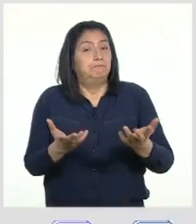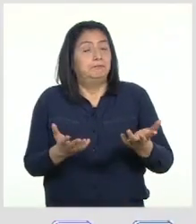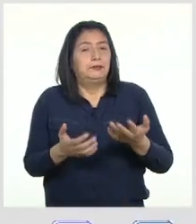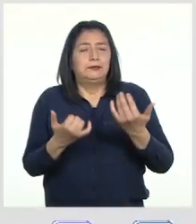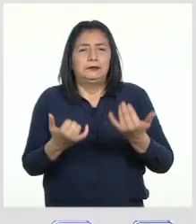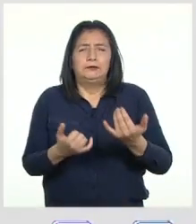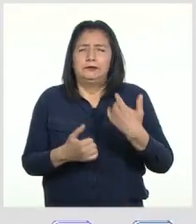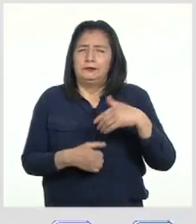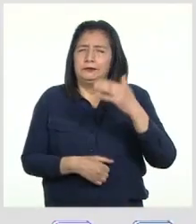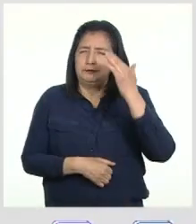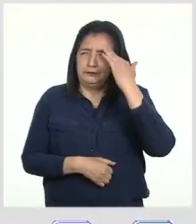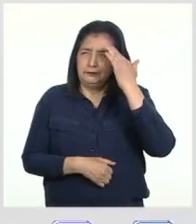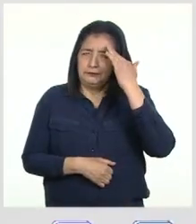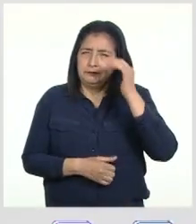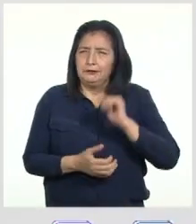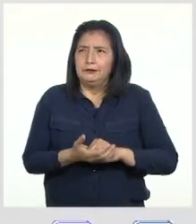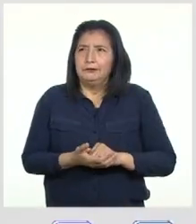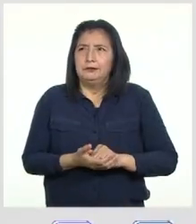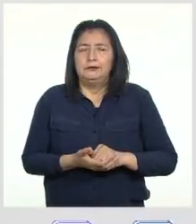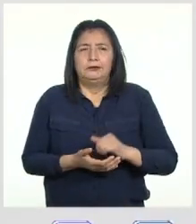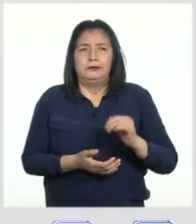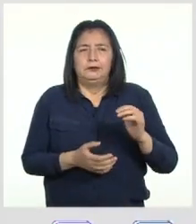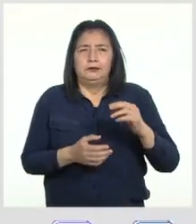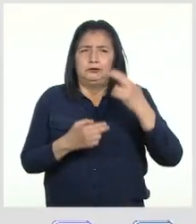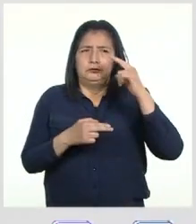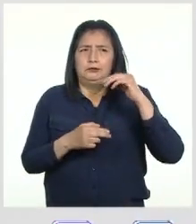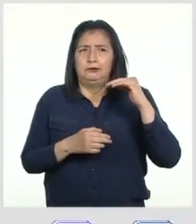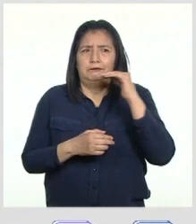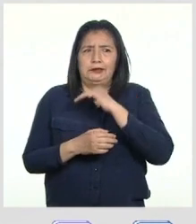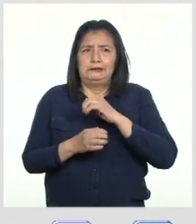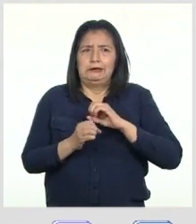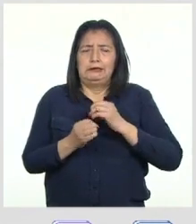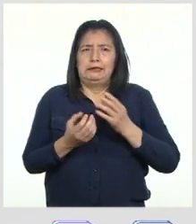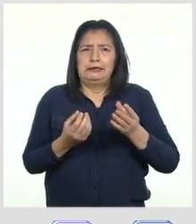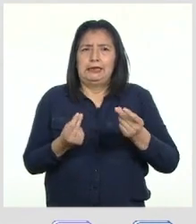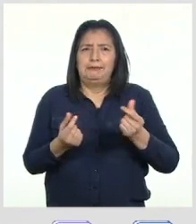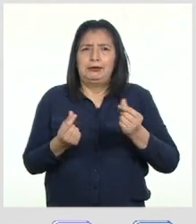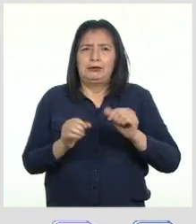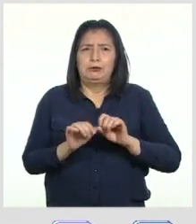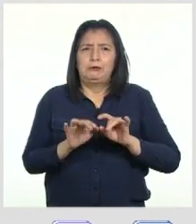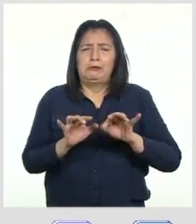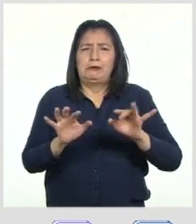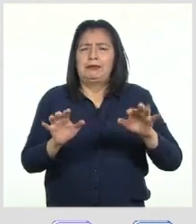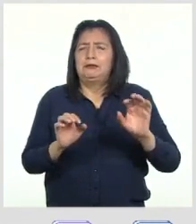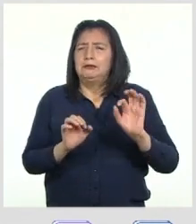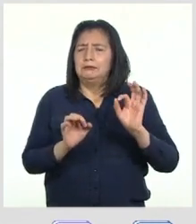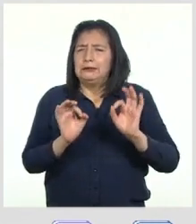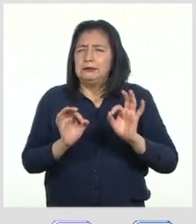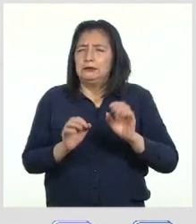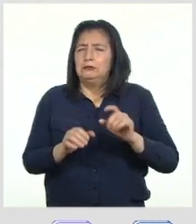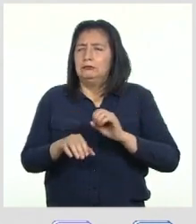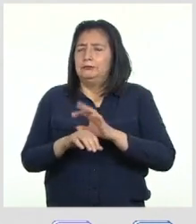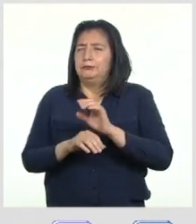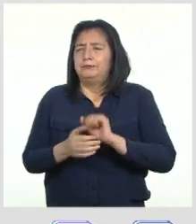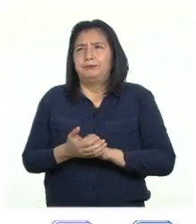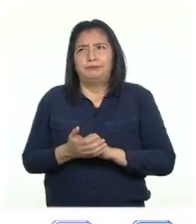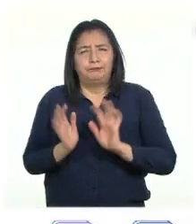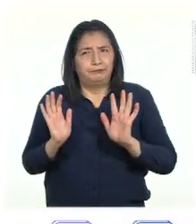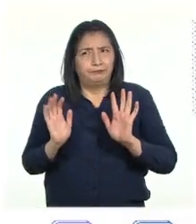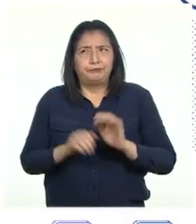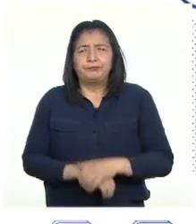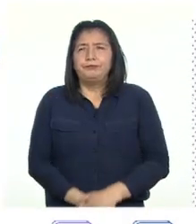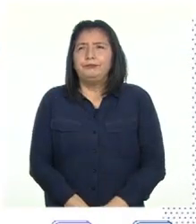ahora que ya sabemos que las noticias falsas se propagan rápido y que son peligrosas Te aconsejaría que